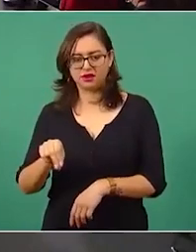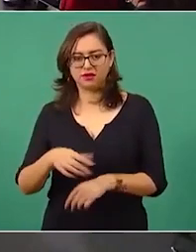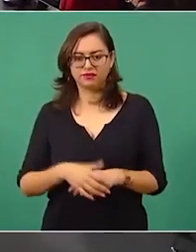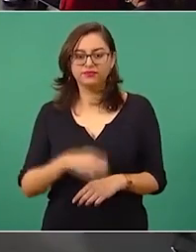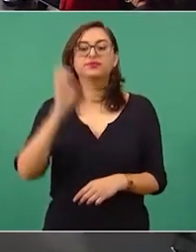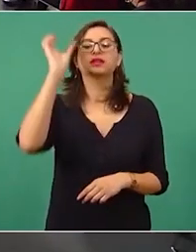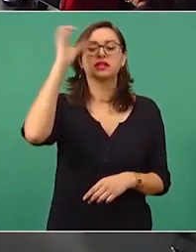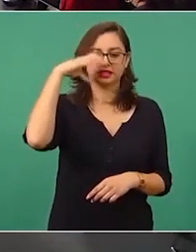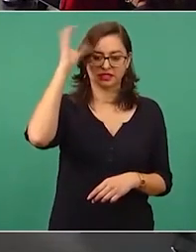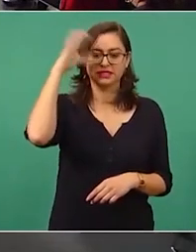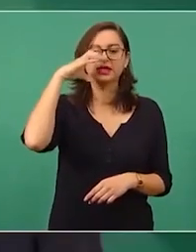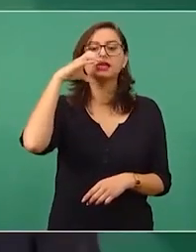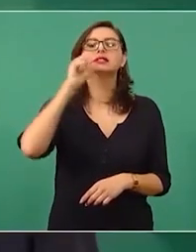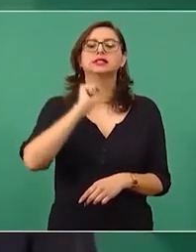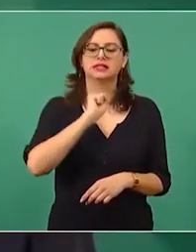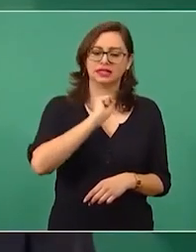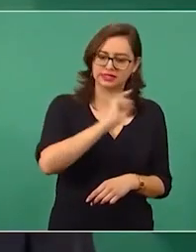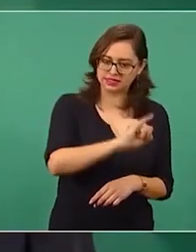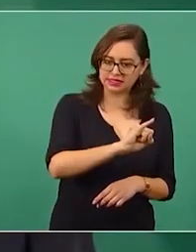ciencia